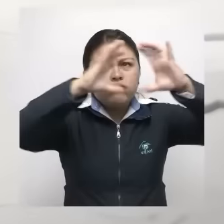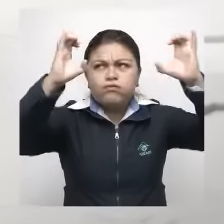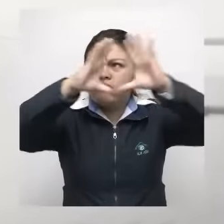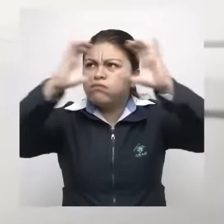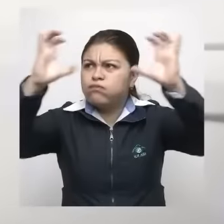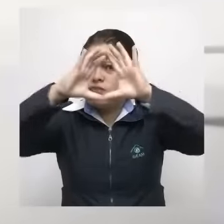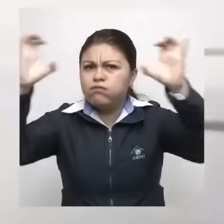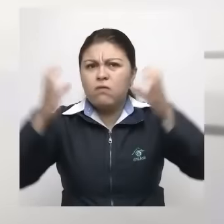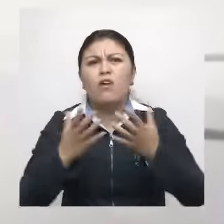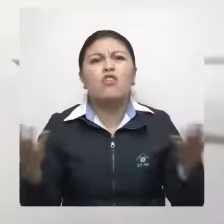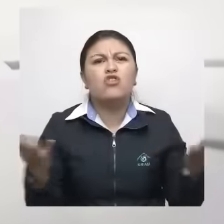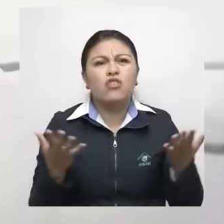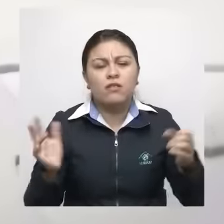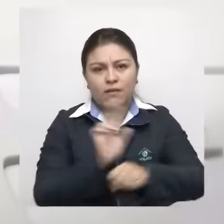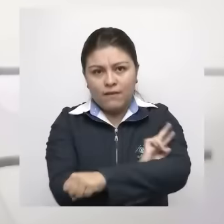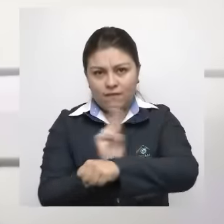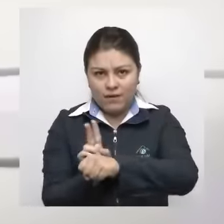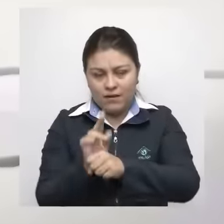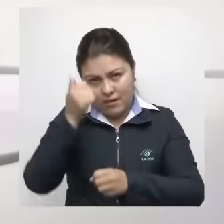Arauca y Casanare principalmente.